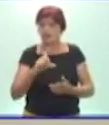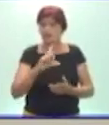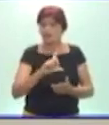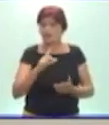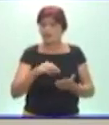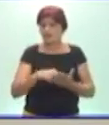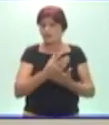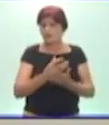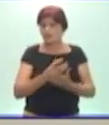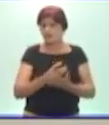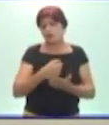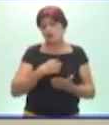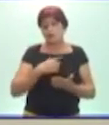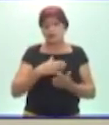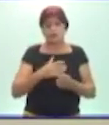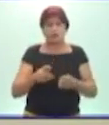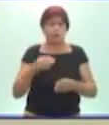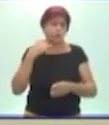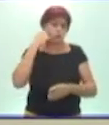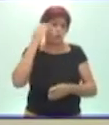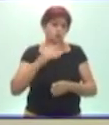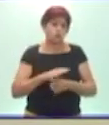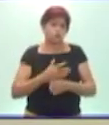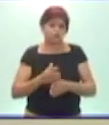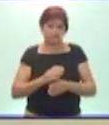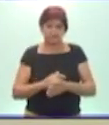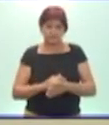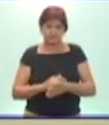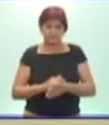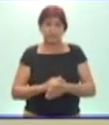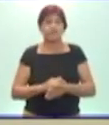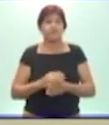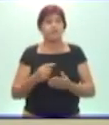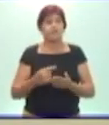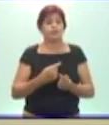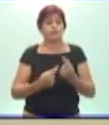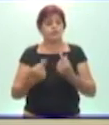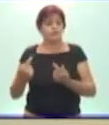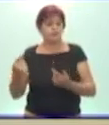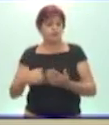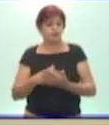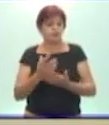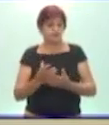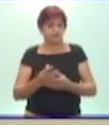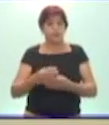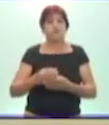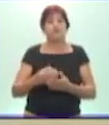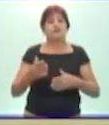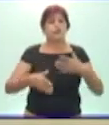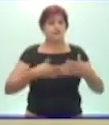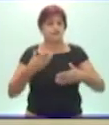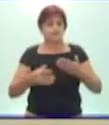Para que los niños comprendan que ese día se va a hacer una actividad diferente. El niño de primera